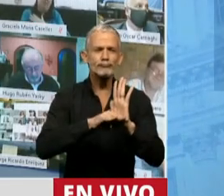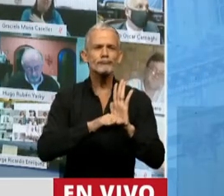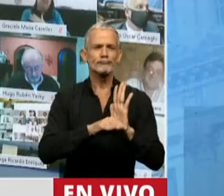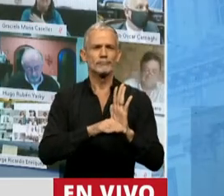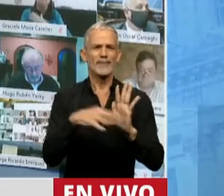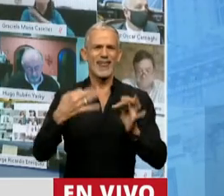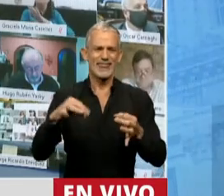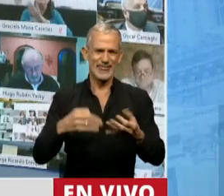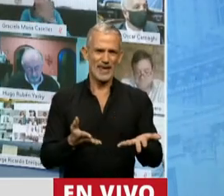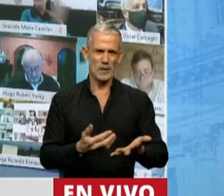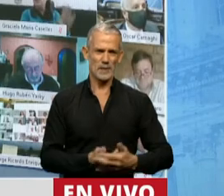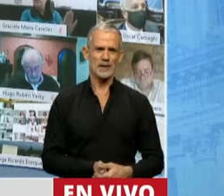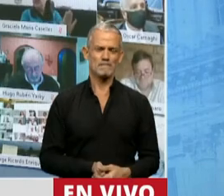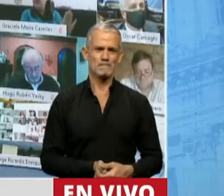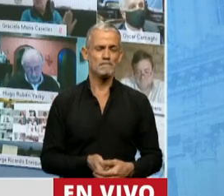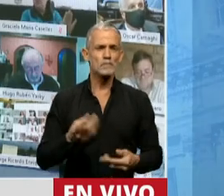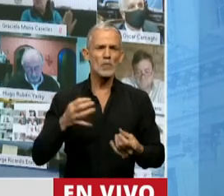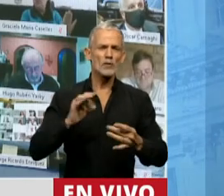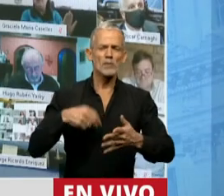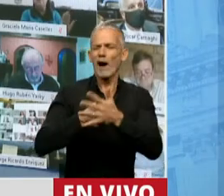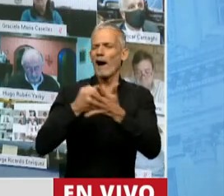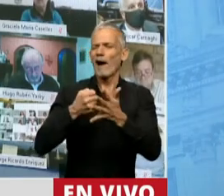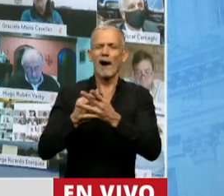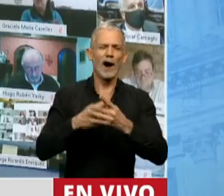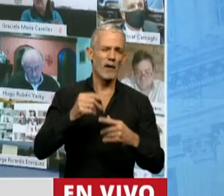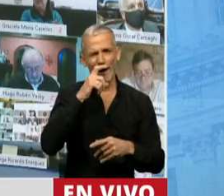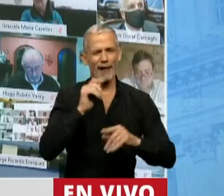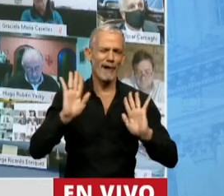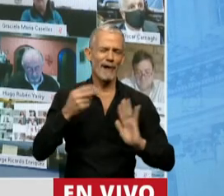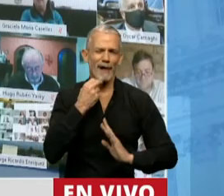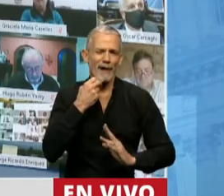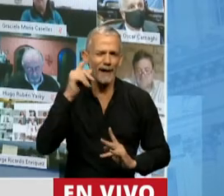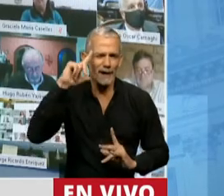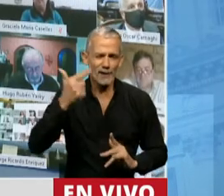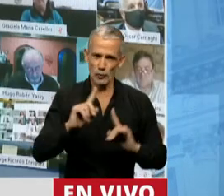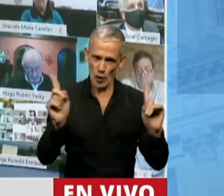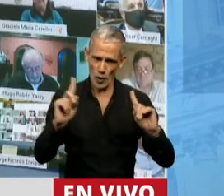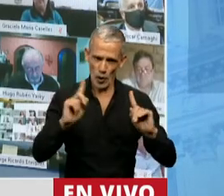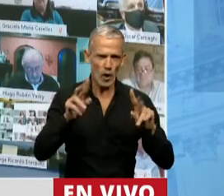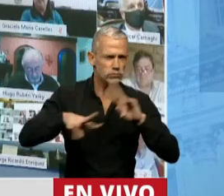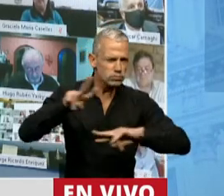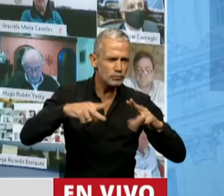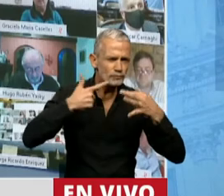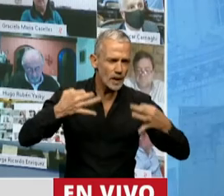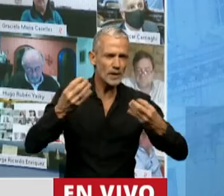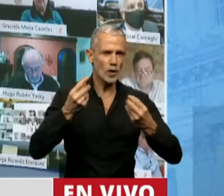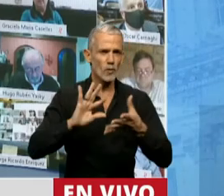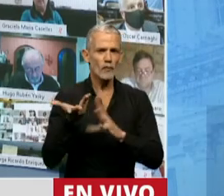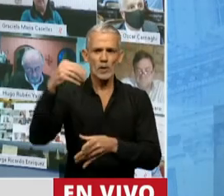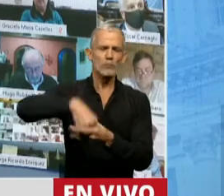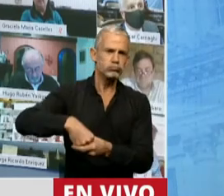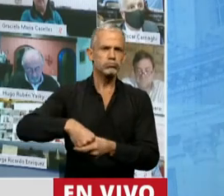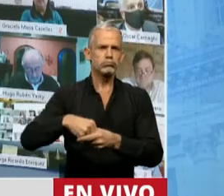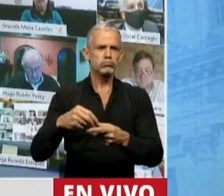hagamos activismo ambiental naif, y realmente busquemos la manera de intervenir e